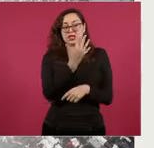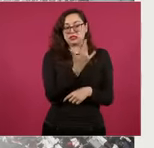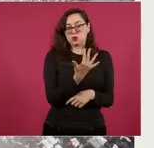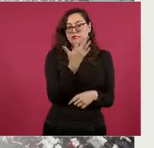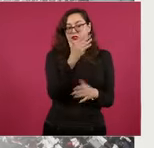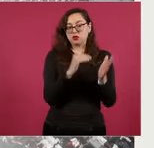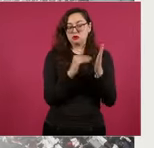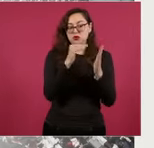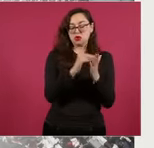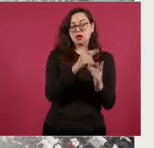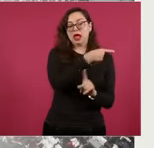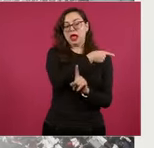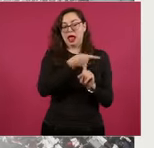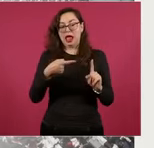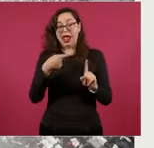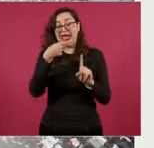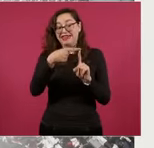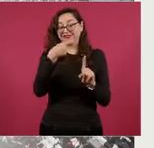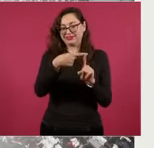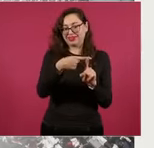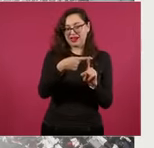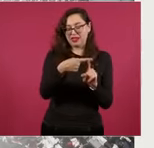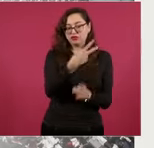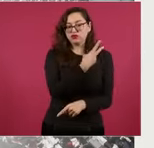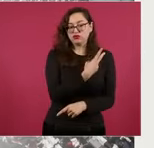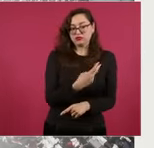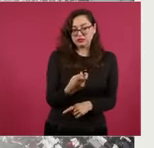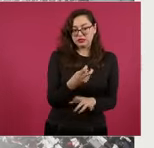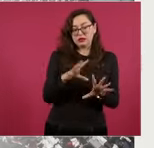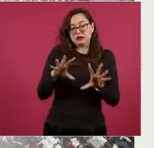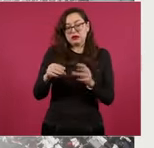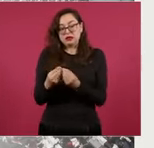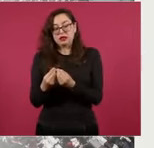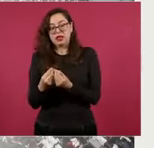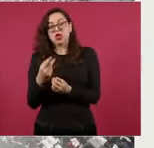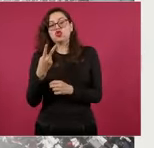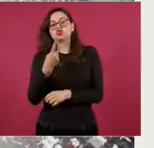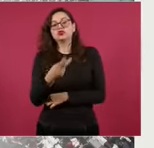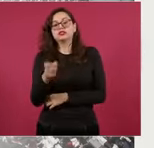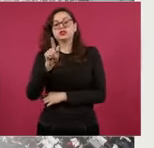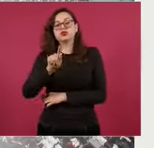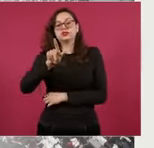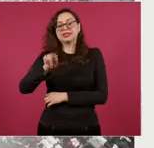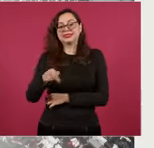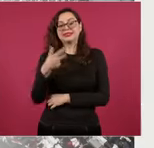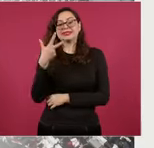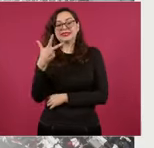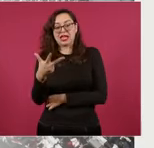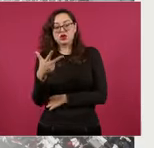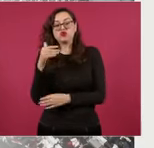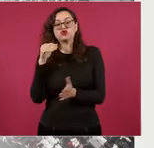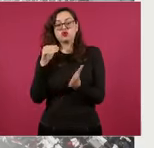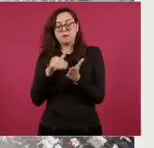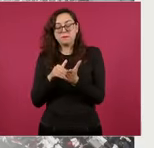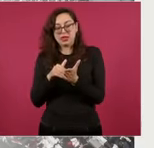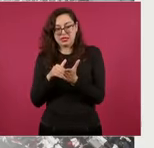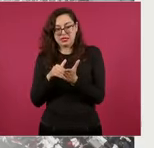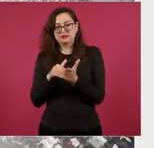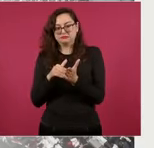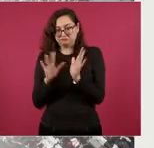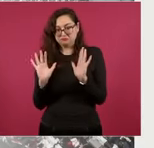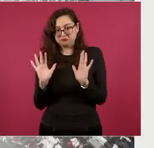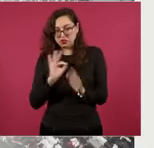te da 278 mil 527 que es el cociente natural.